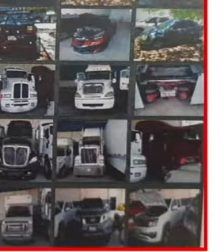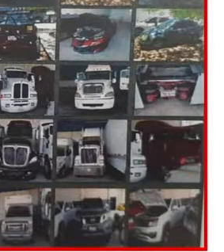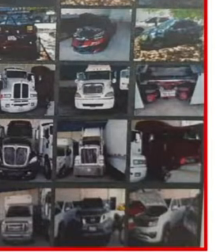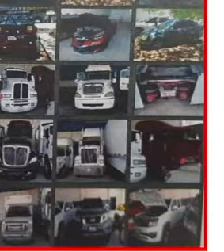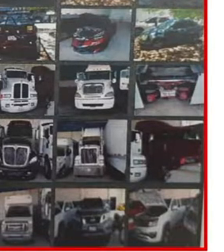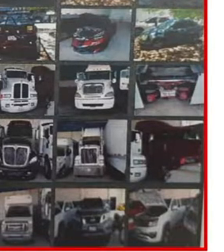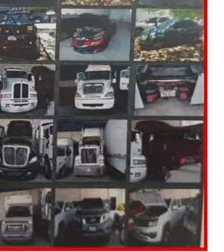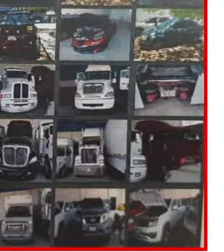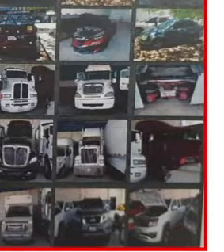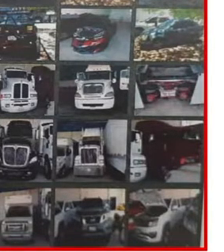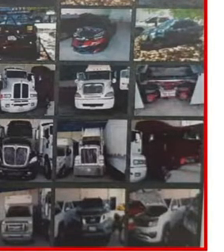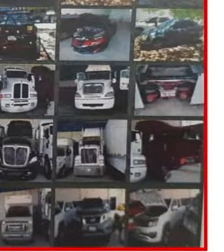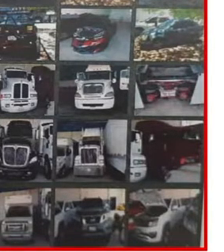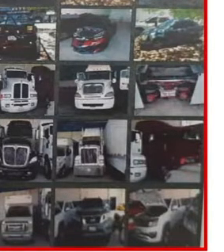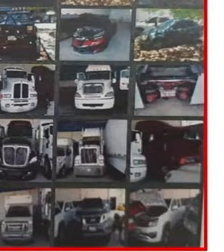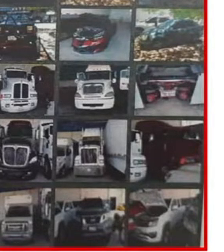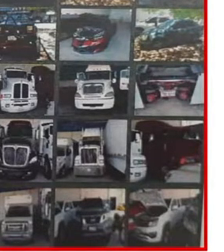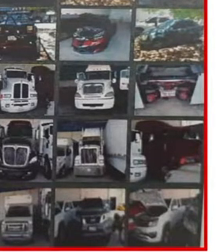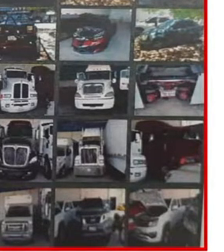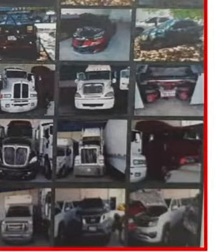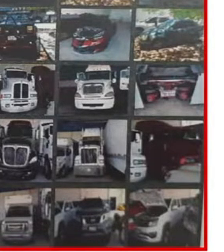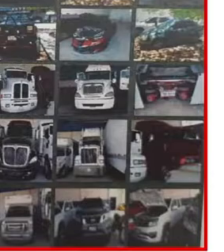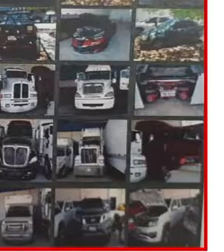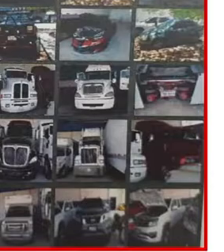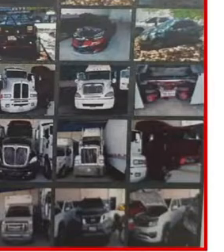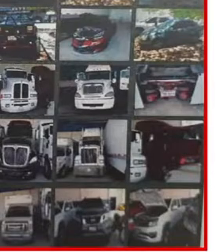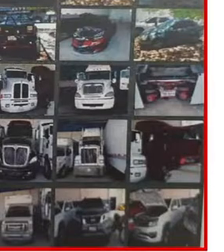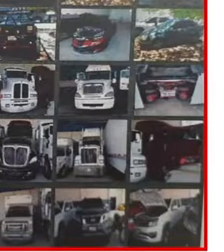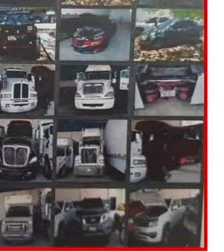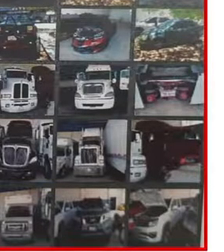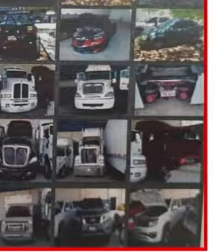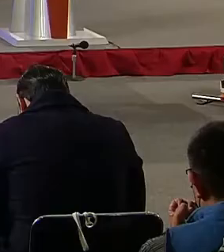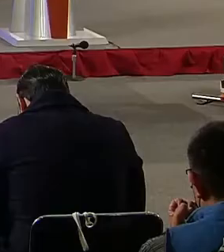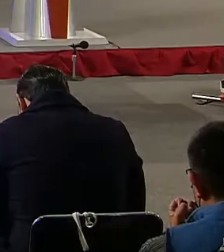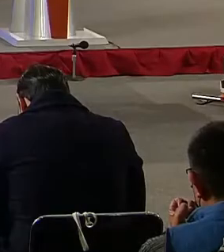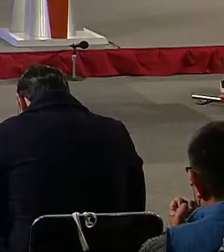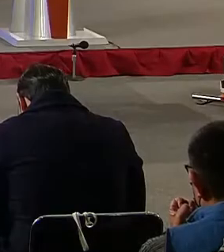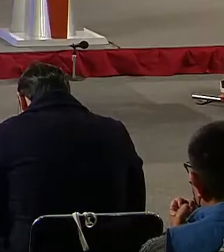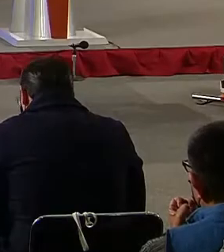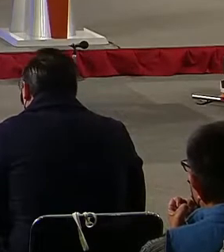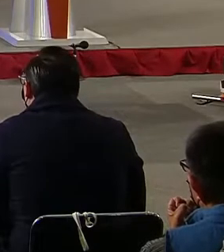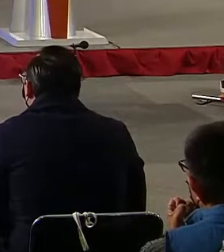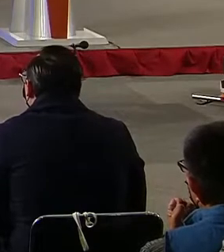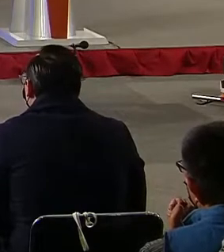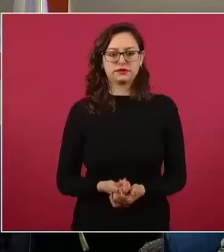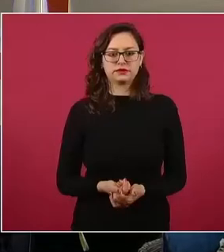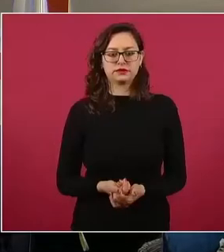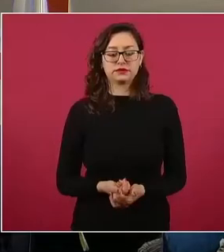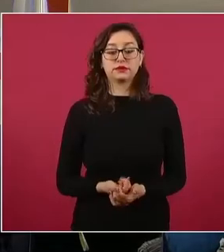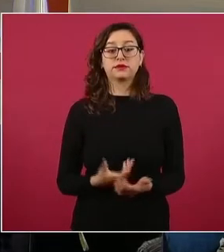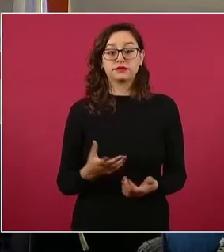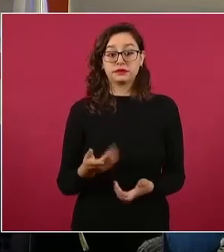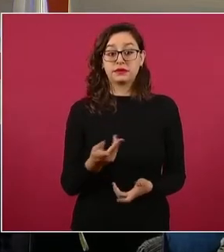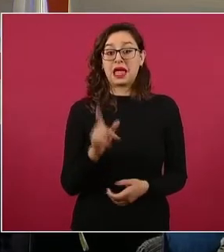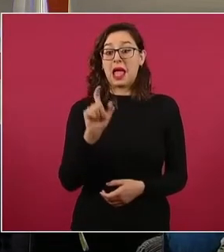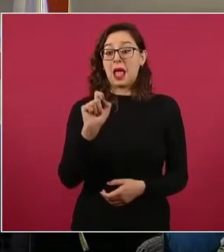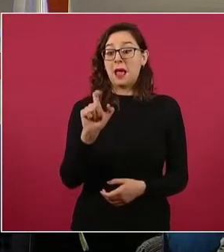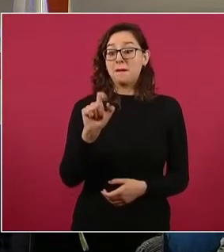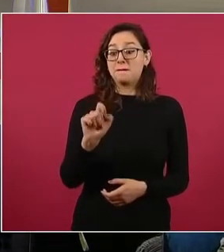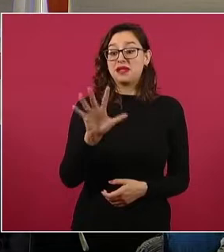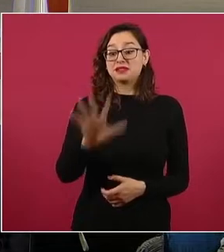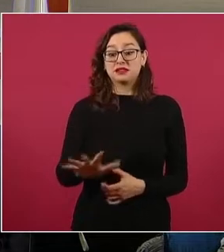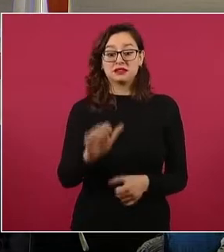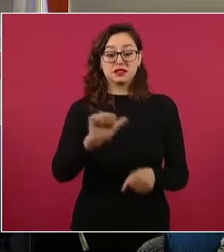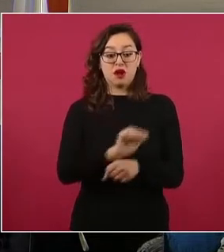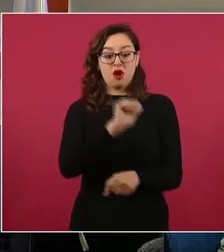máquinas pastilladoras, pero lo importante aquí es que se aseguraron veinticinco vehículos dedicados a la logística criminal